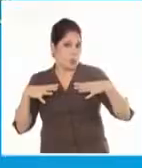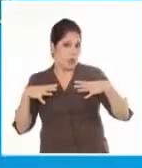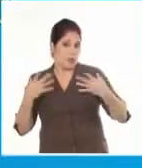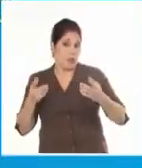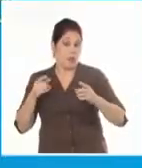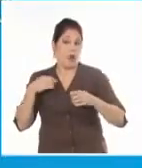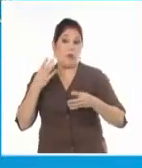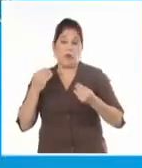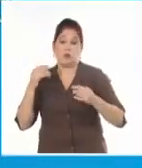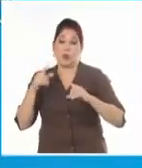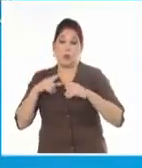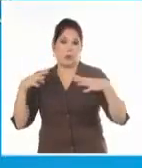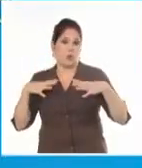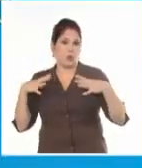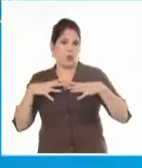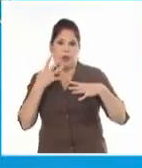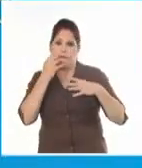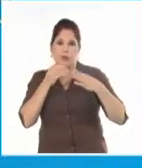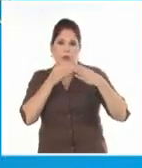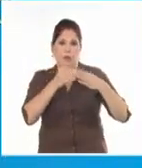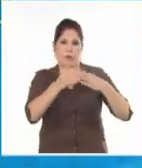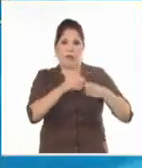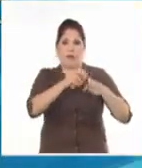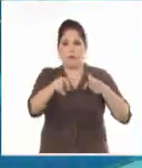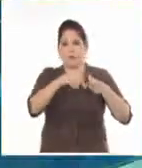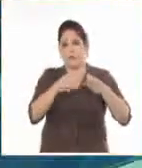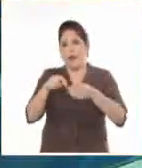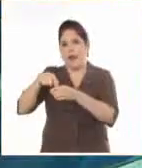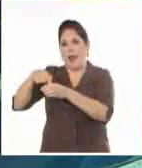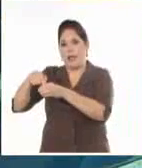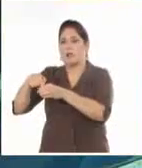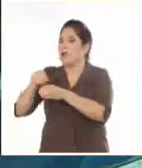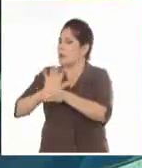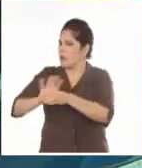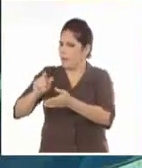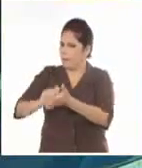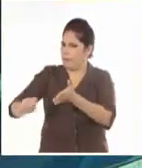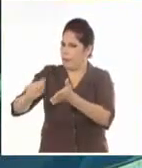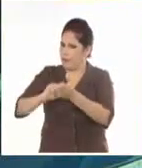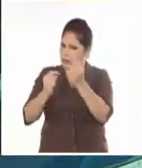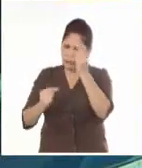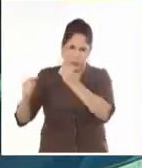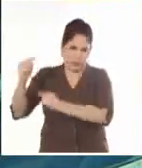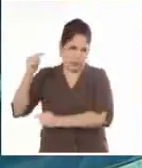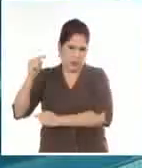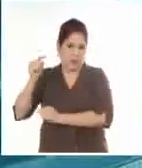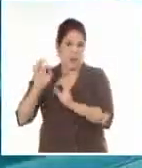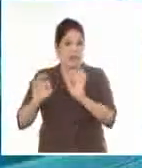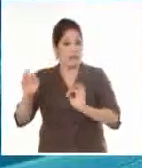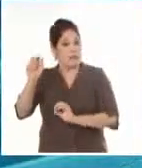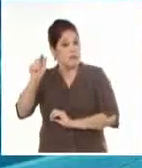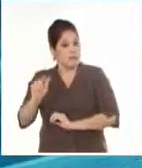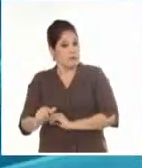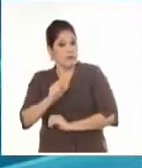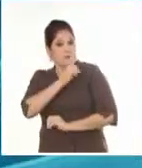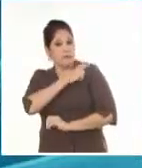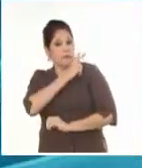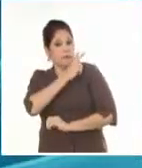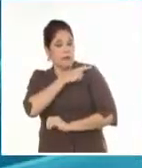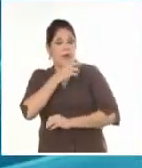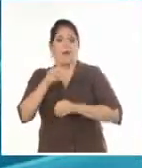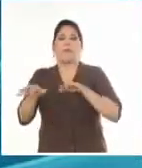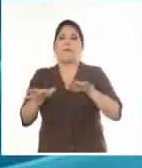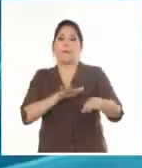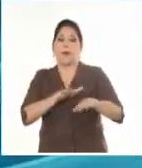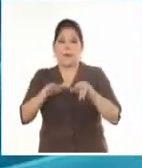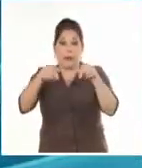en este caso. En este contexto, la planificación es prioridad. Especialistas y directivos preparan